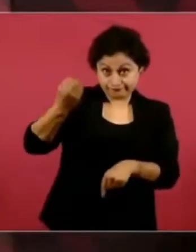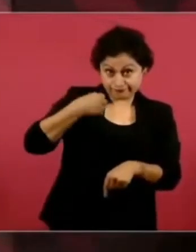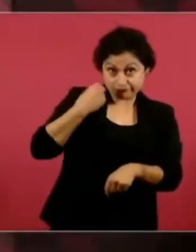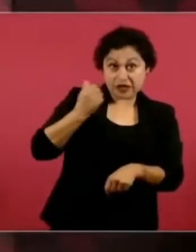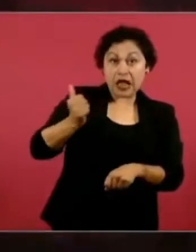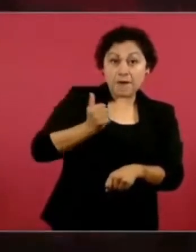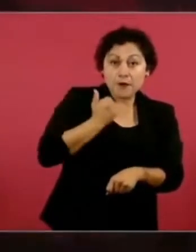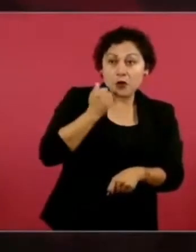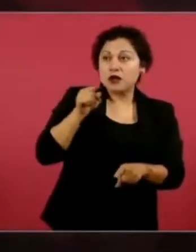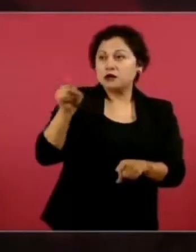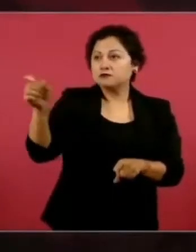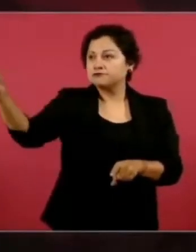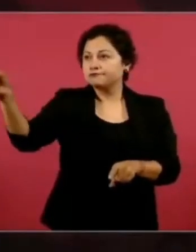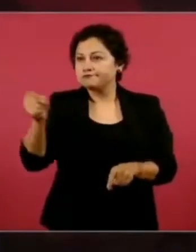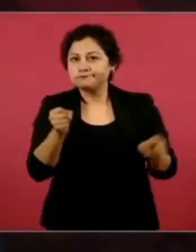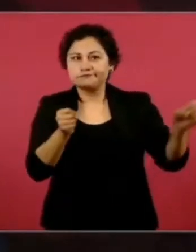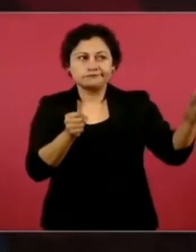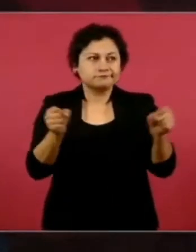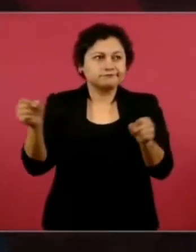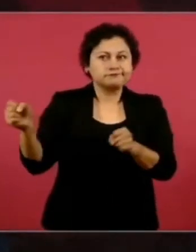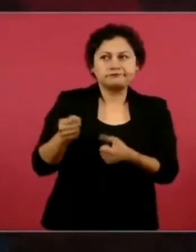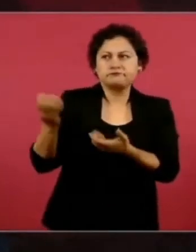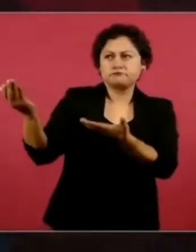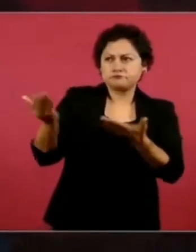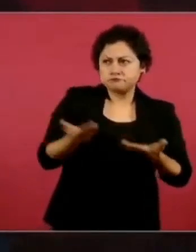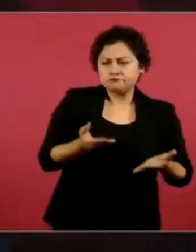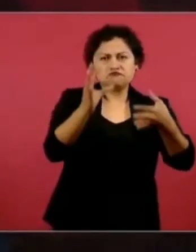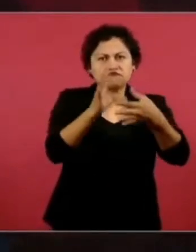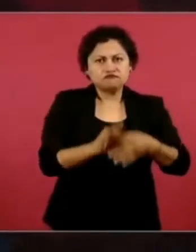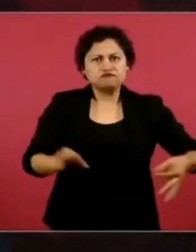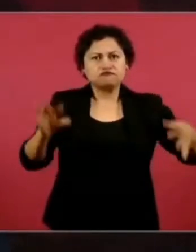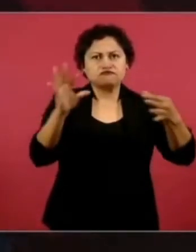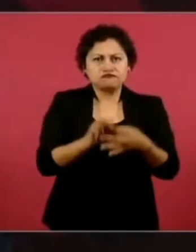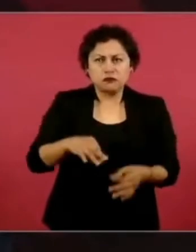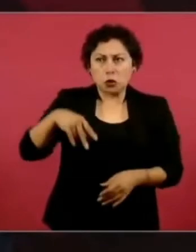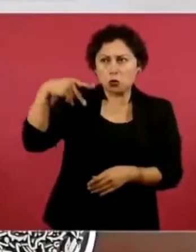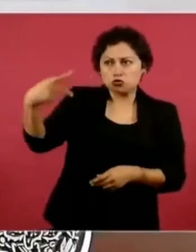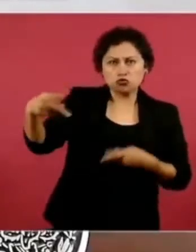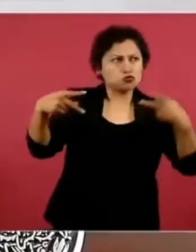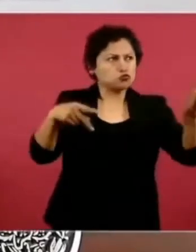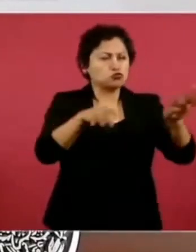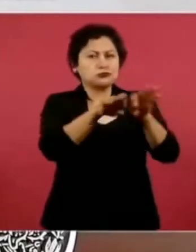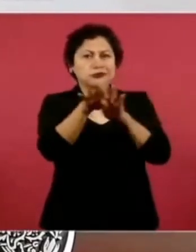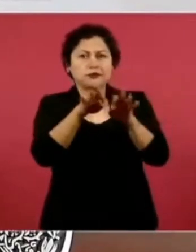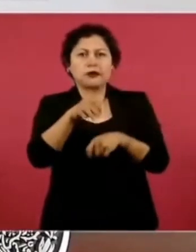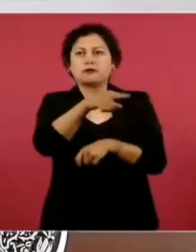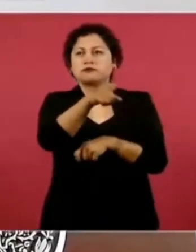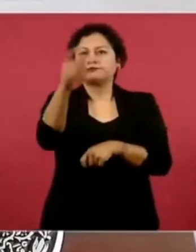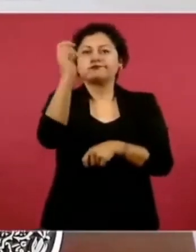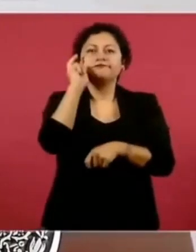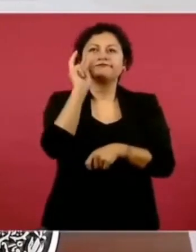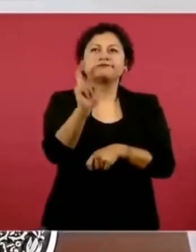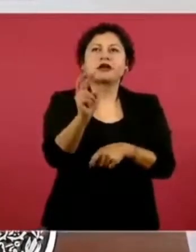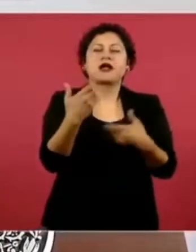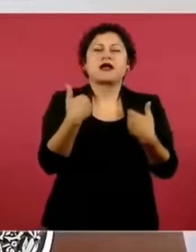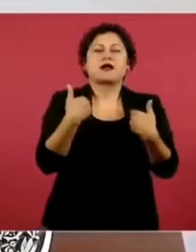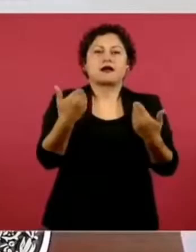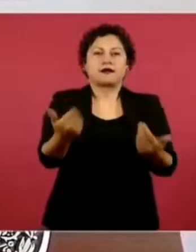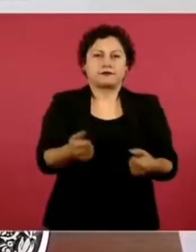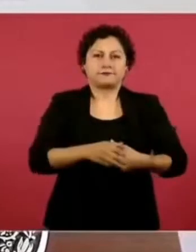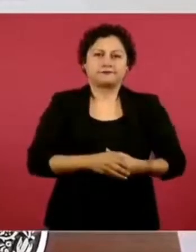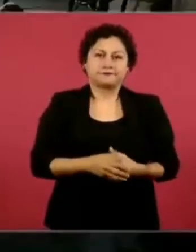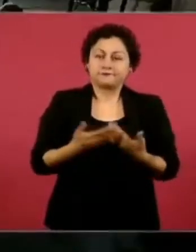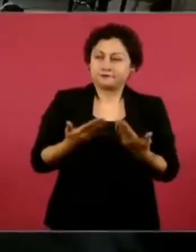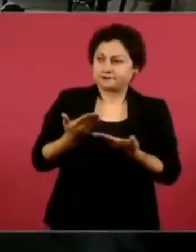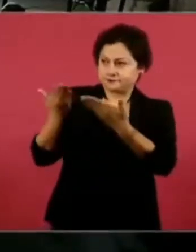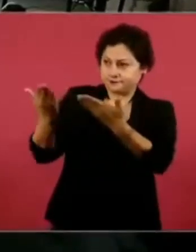a pedir aquí al almirante Ojeda que nos introduzca sobre lo que se está haciendo